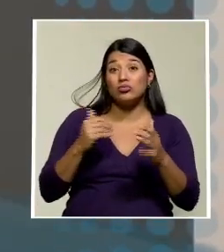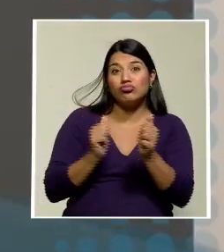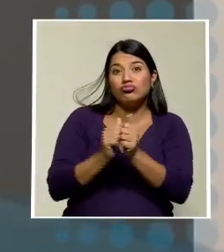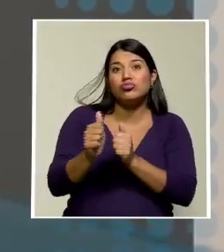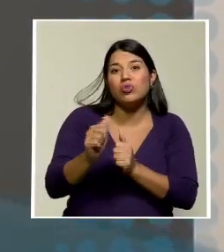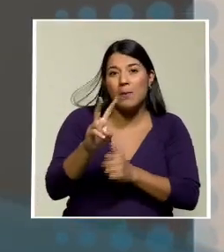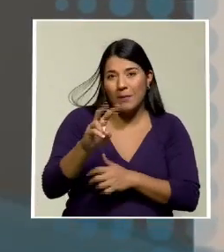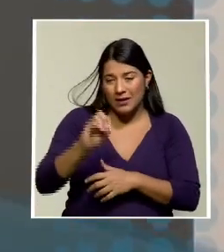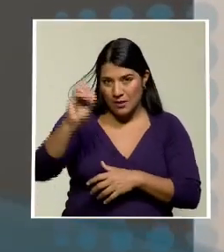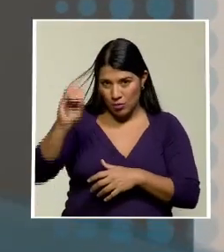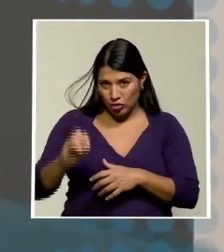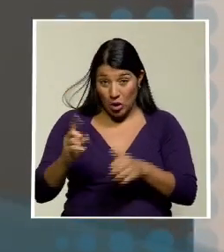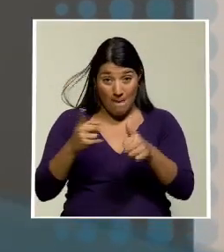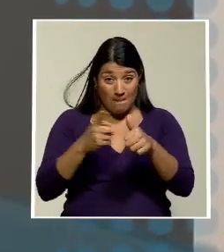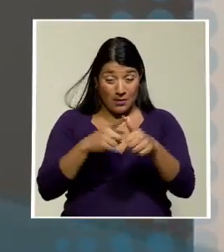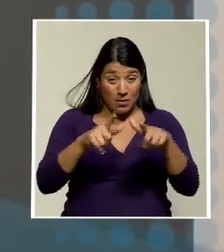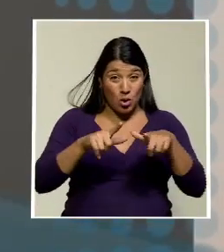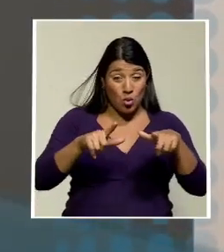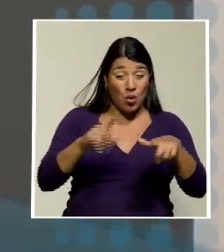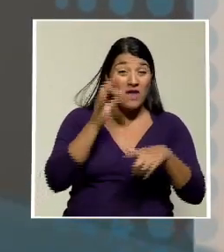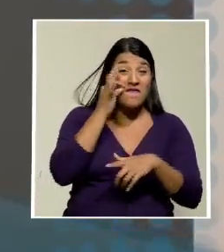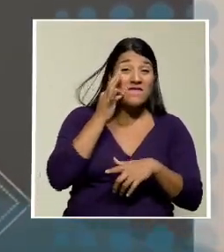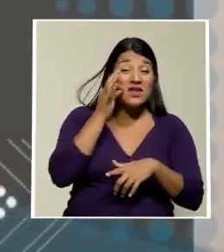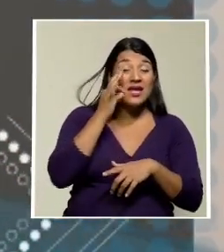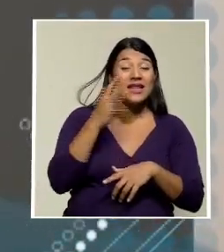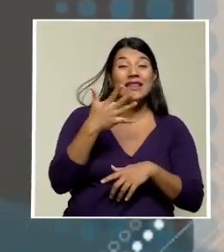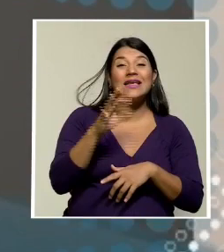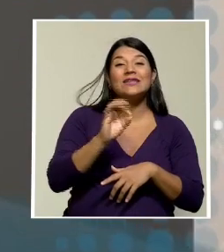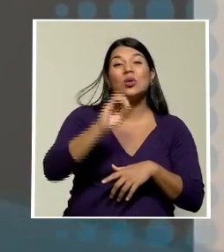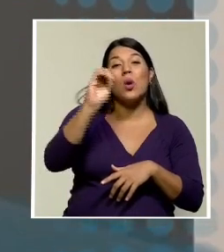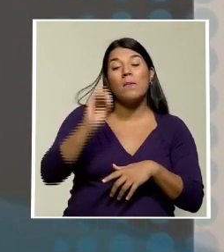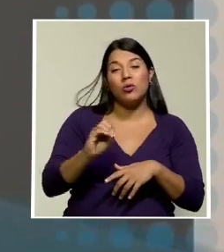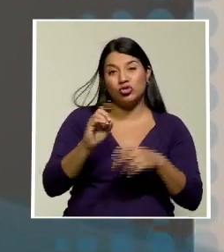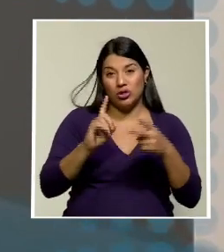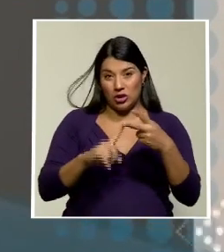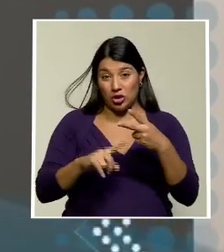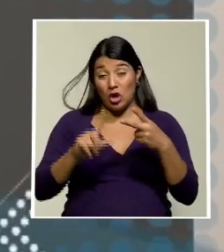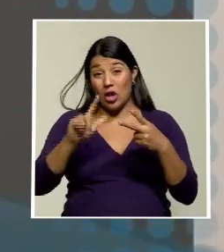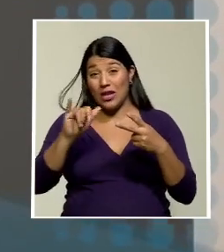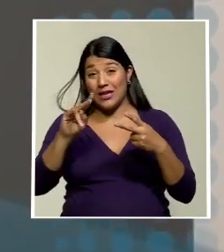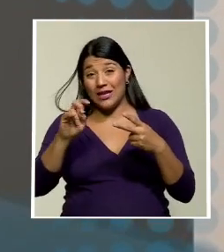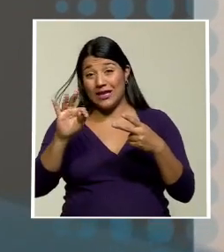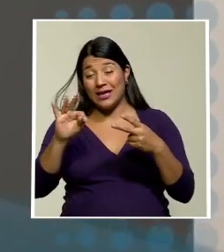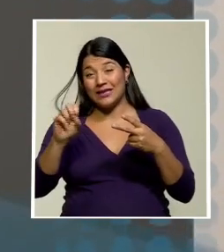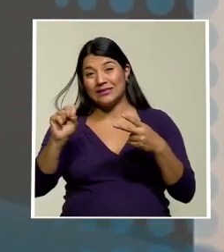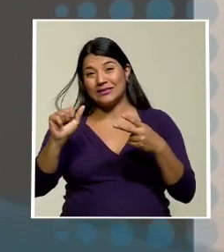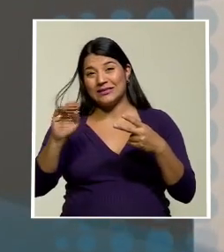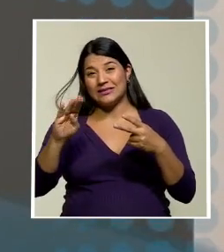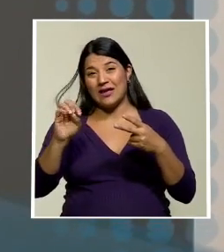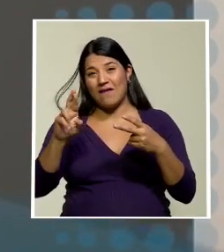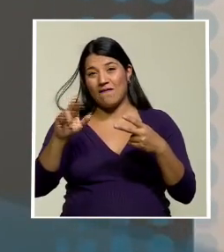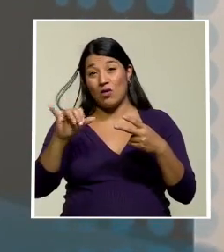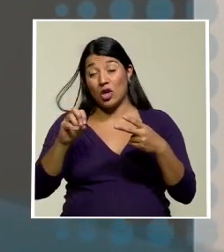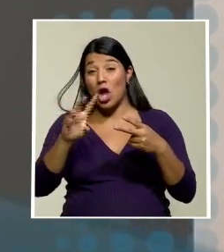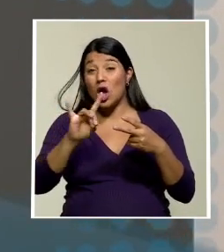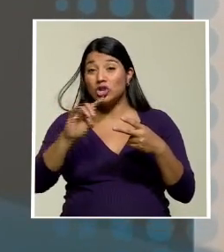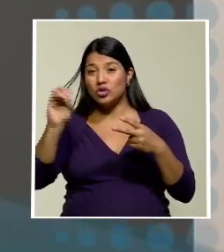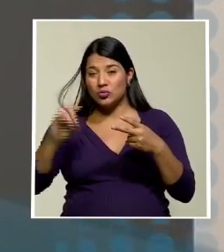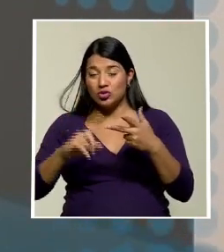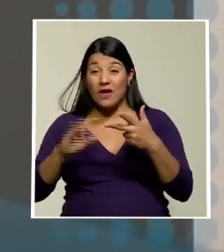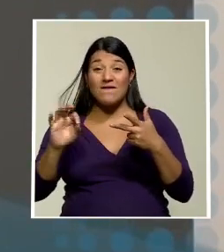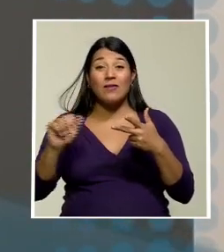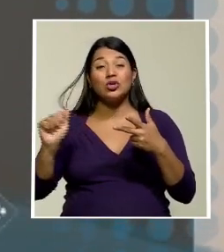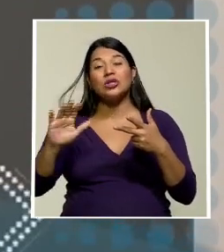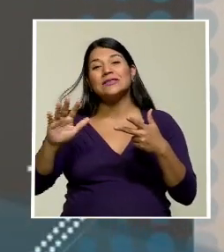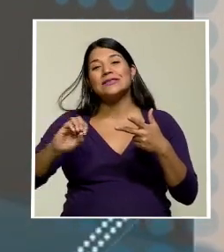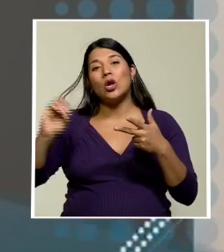encuentra José María Figueres con un 19%. De segundo se posiciona Linen Saborío con un apoyo del 8%. Fabricio Alvarado con